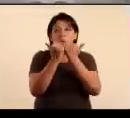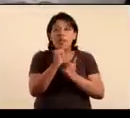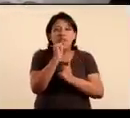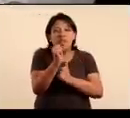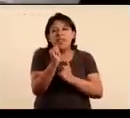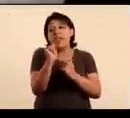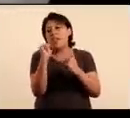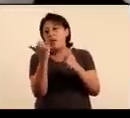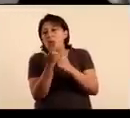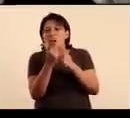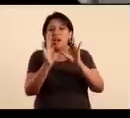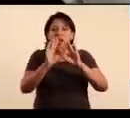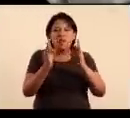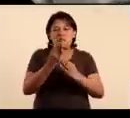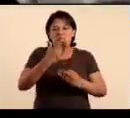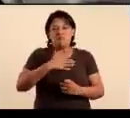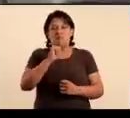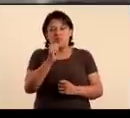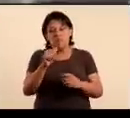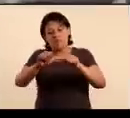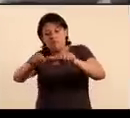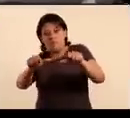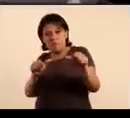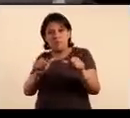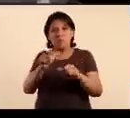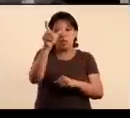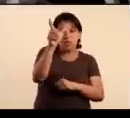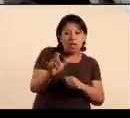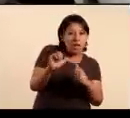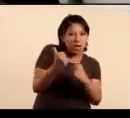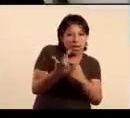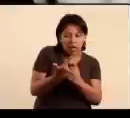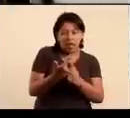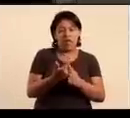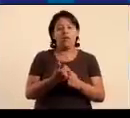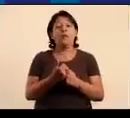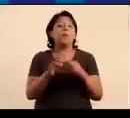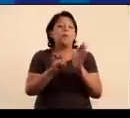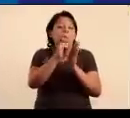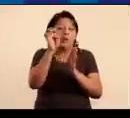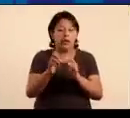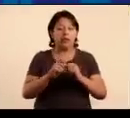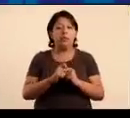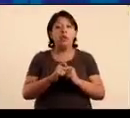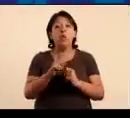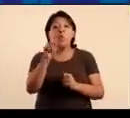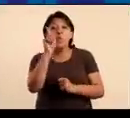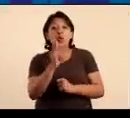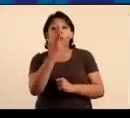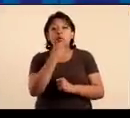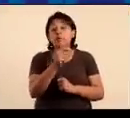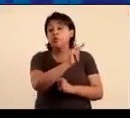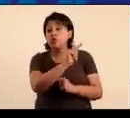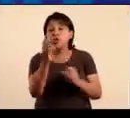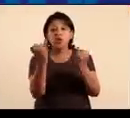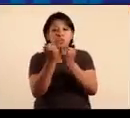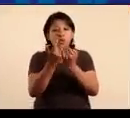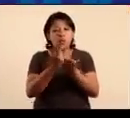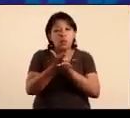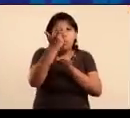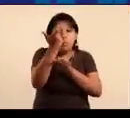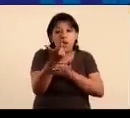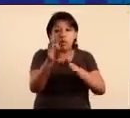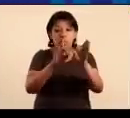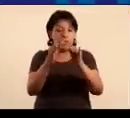distinciones injustas o desventajosas por sus características. Por ejemplo, en dar a mujeres y hombres el mismo salario por el mismo